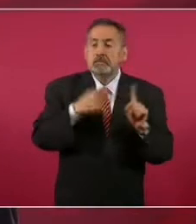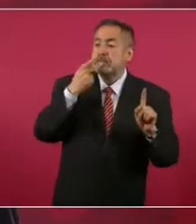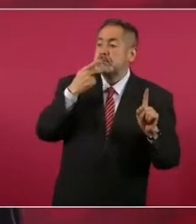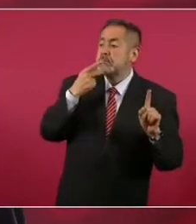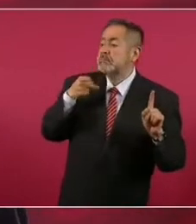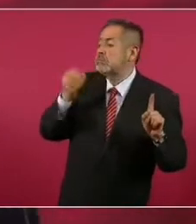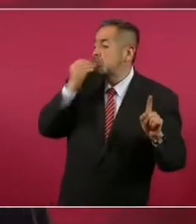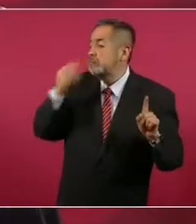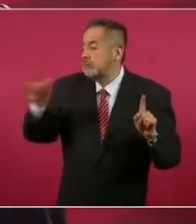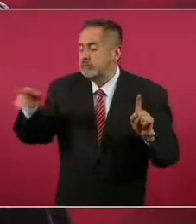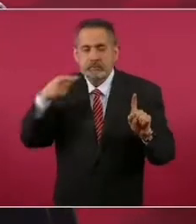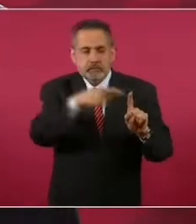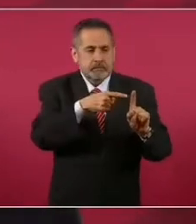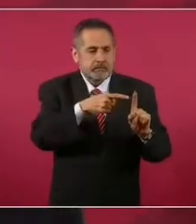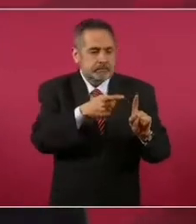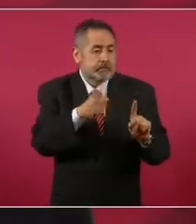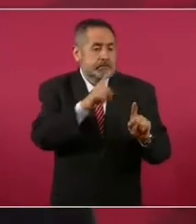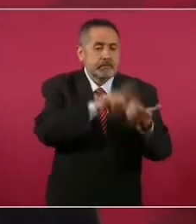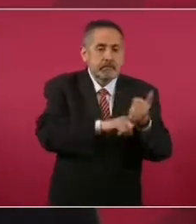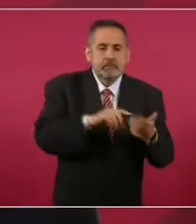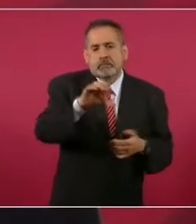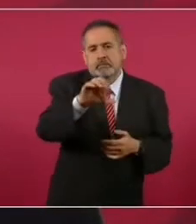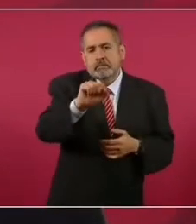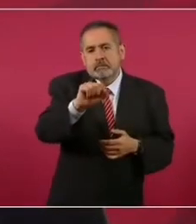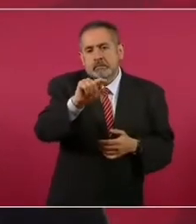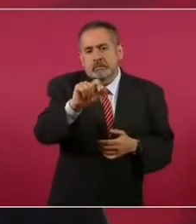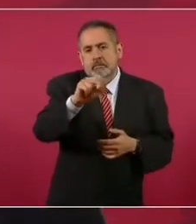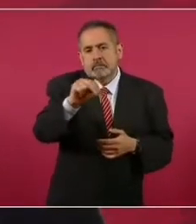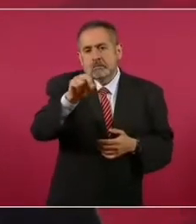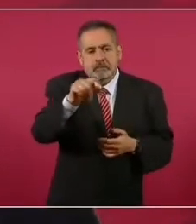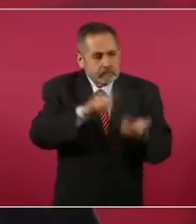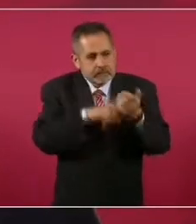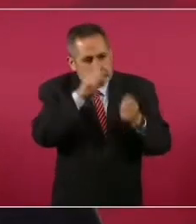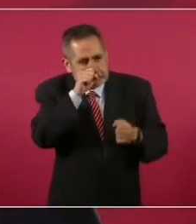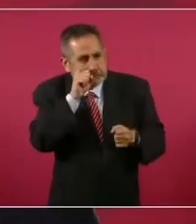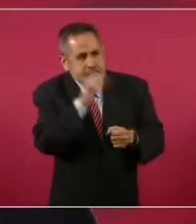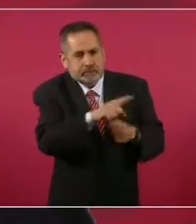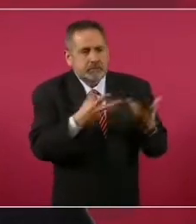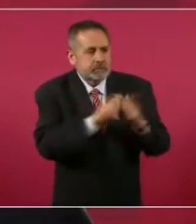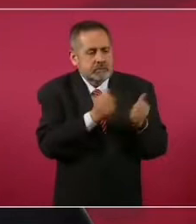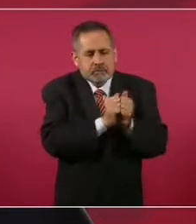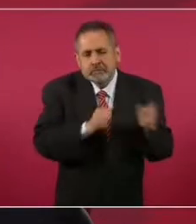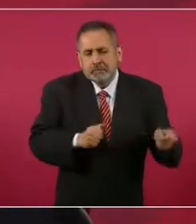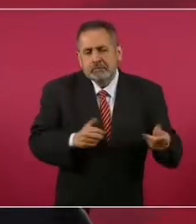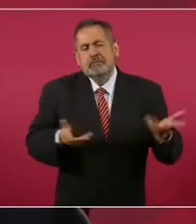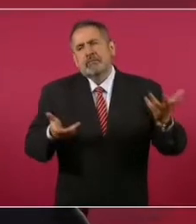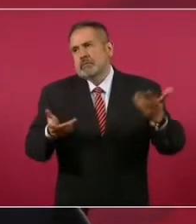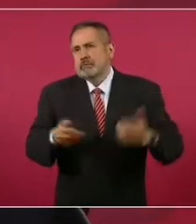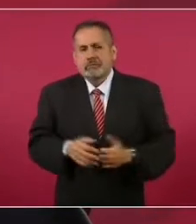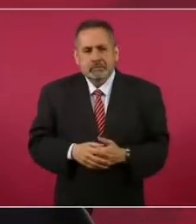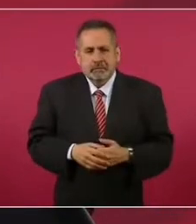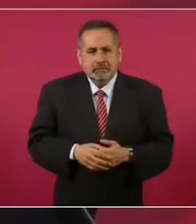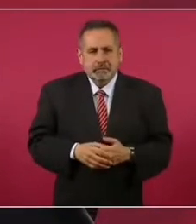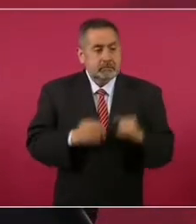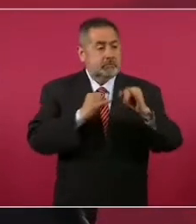o al que habla. Pero ahí tenía a Castañeda junto a él.